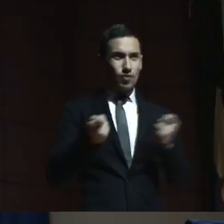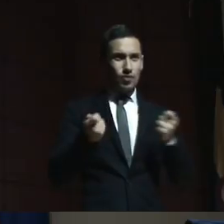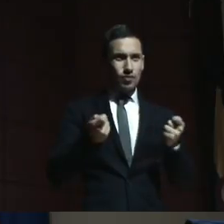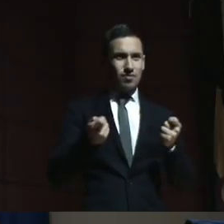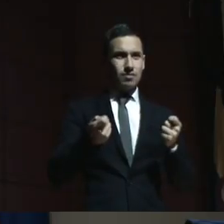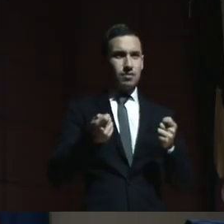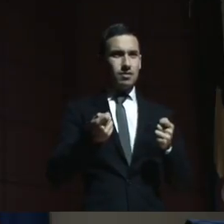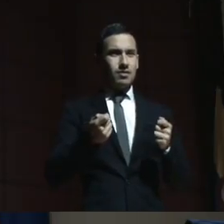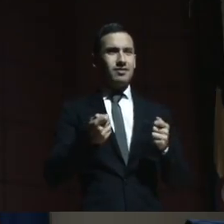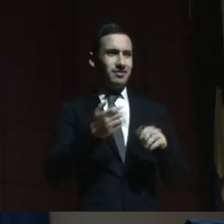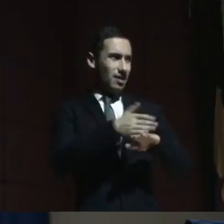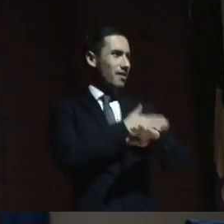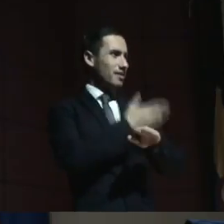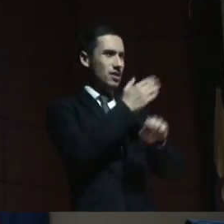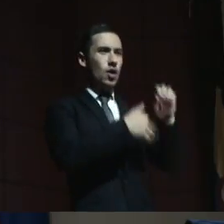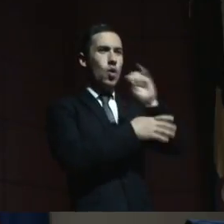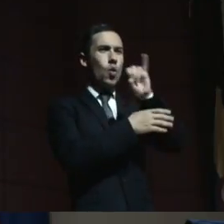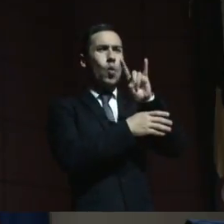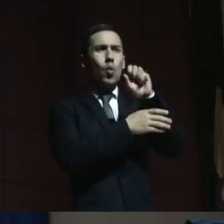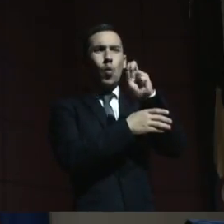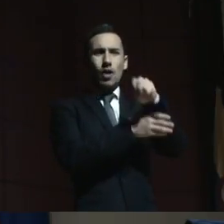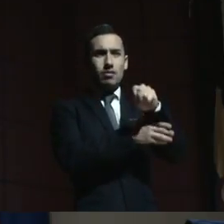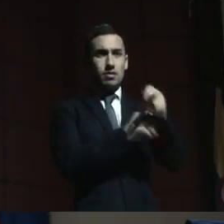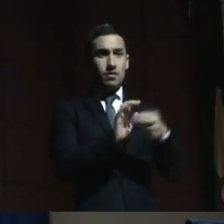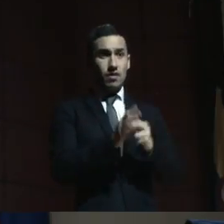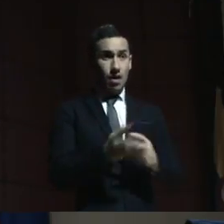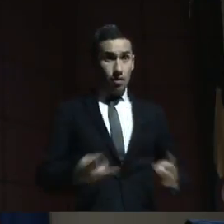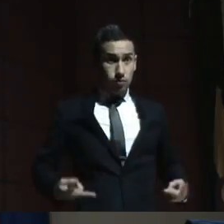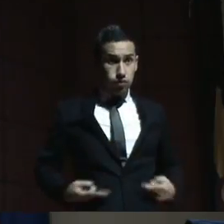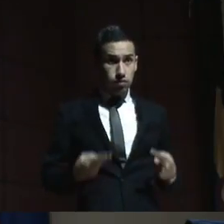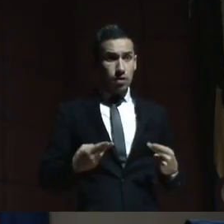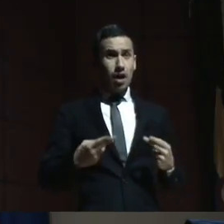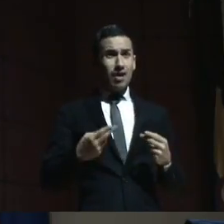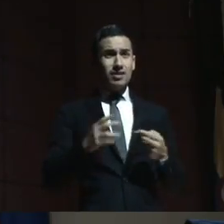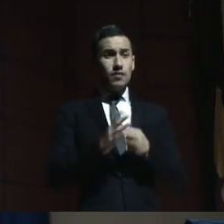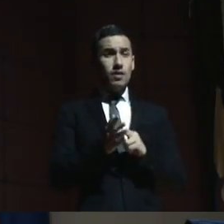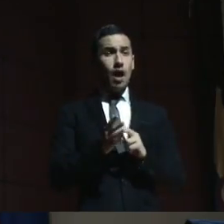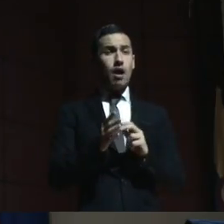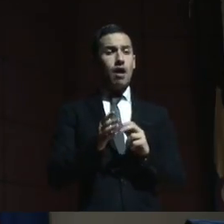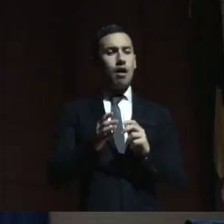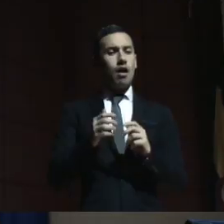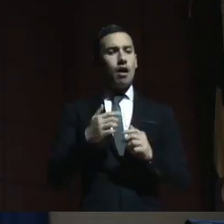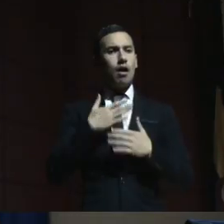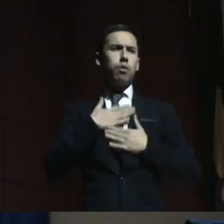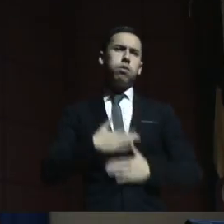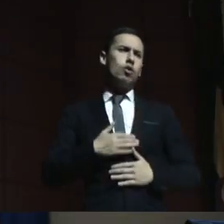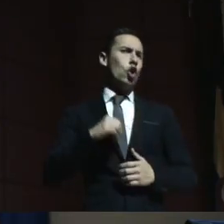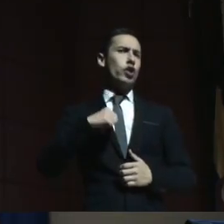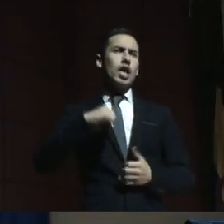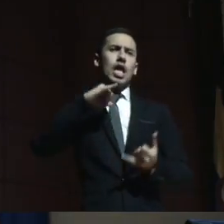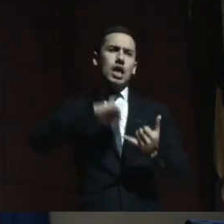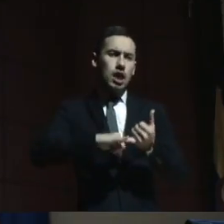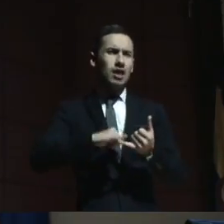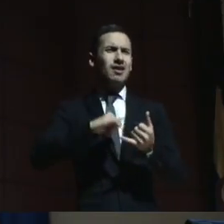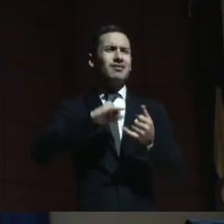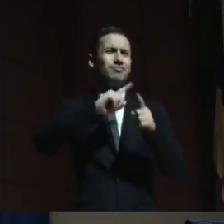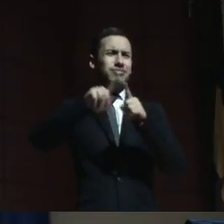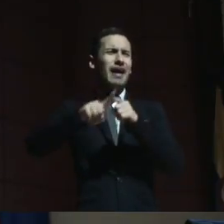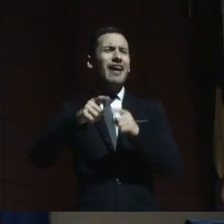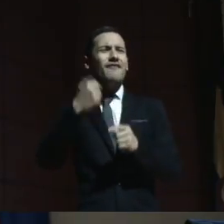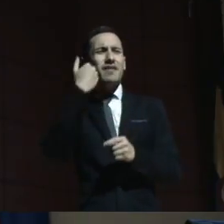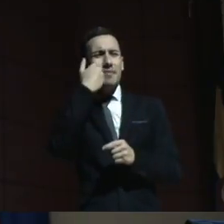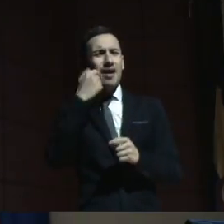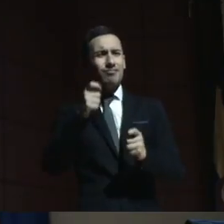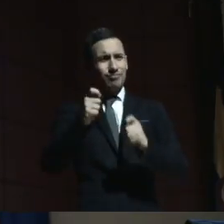ampliamente habló que esterilizar no prevenía de enfermedades de transmisión sexual, y creo que como sociedad lo que tenemos